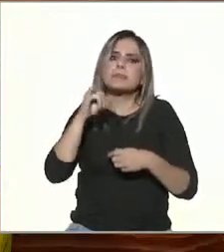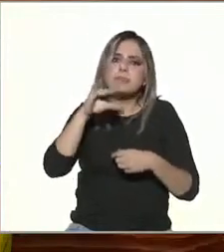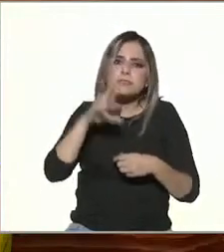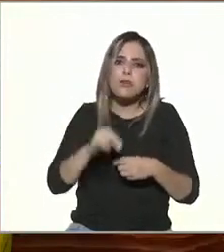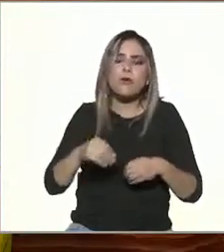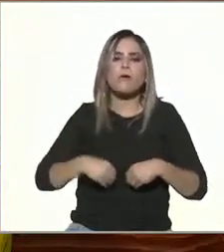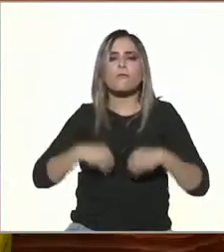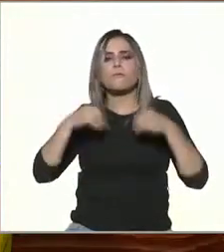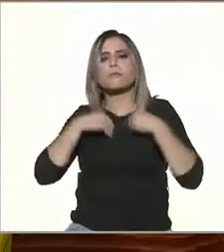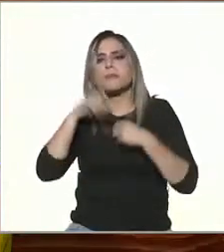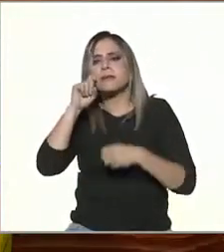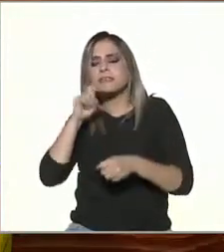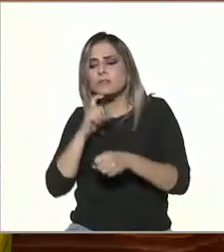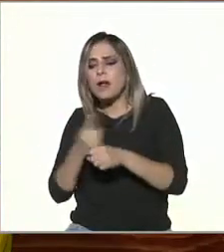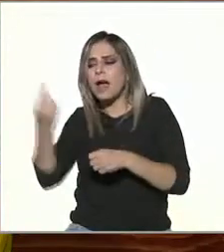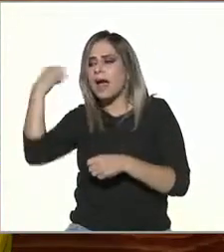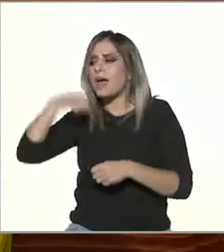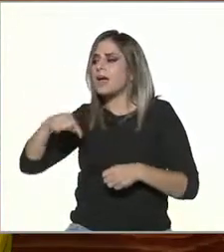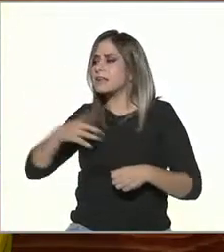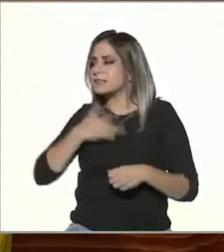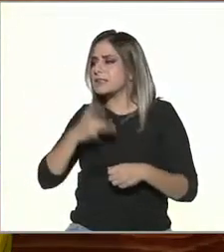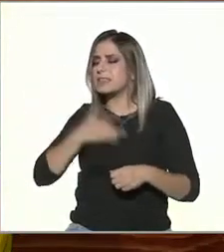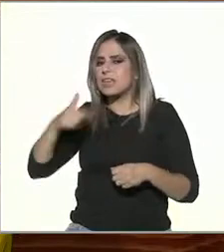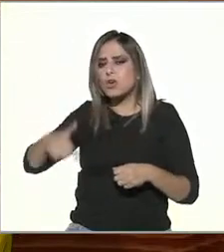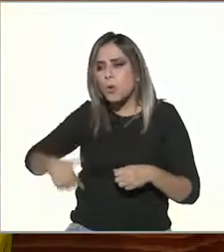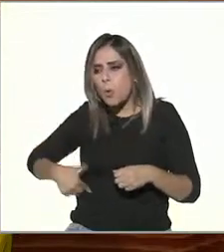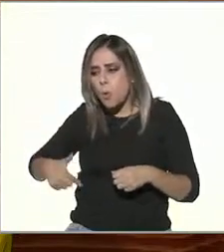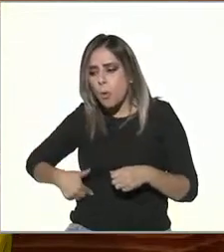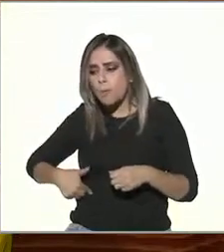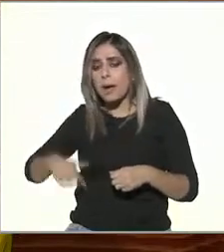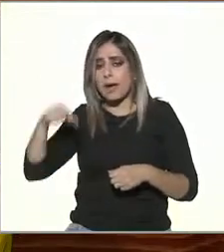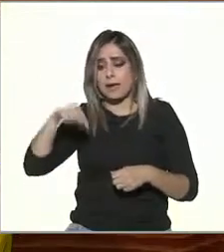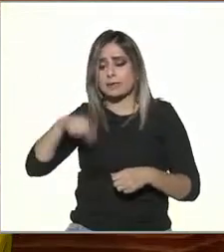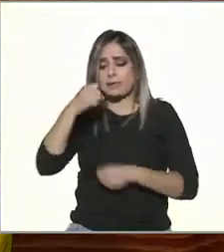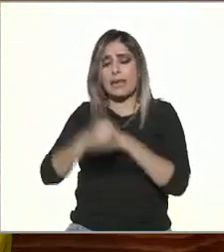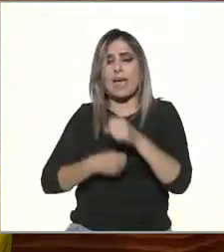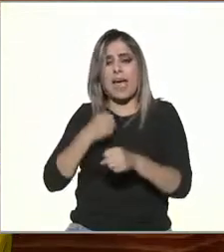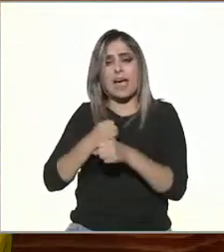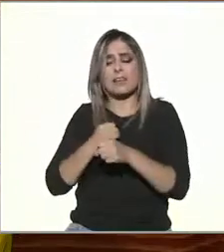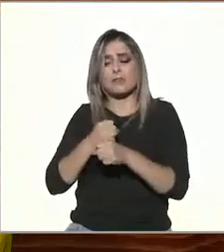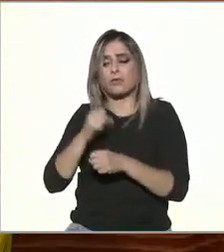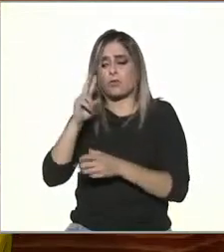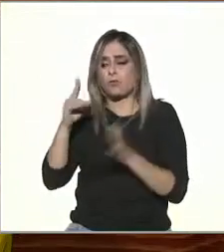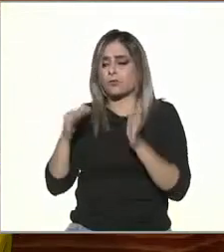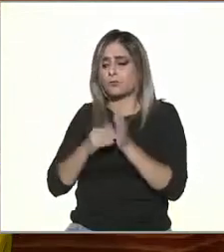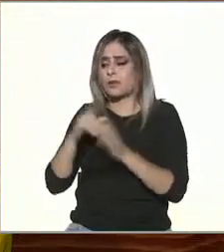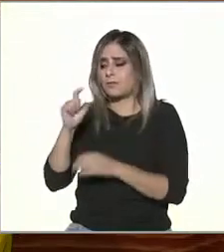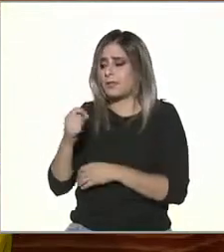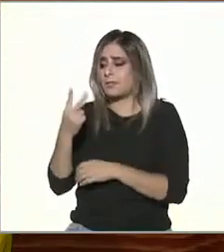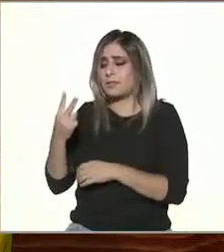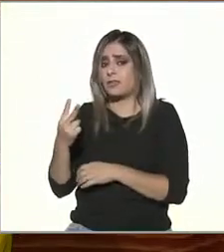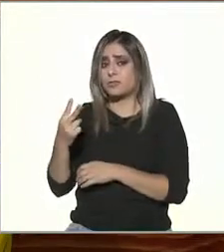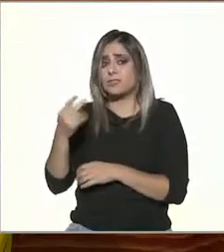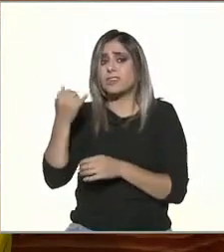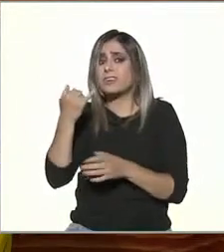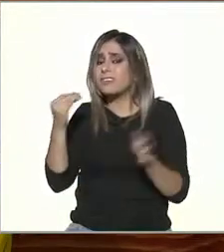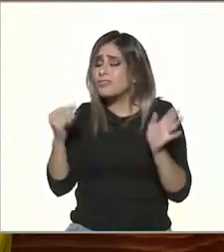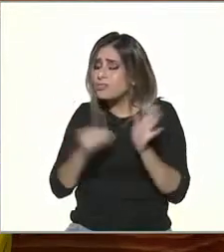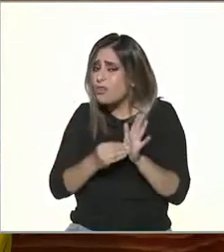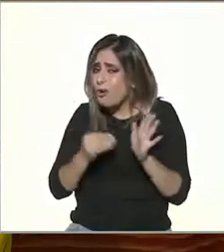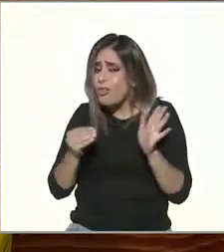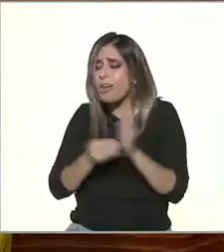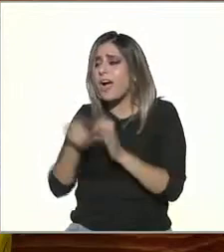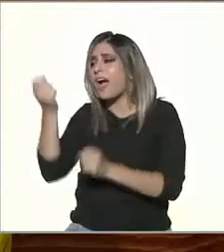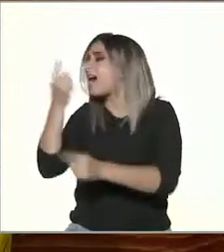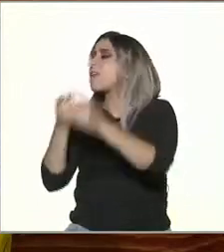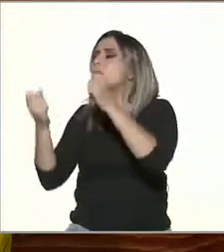sexualidad con culpa estamos en pleno siglo XXI y de verdad todavía hay muchas cosas que